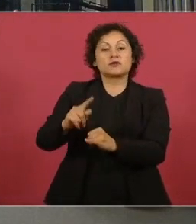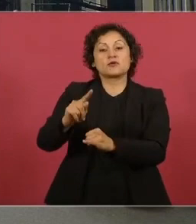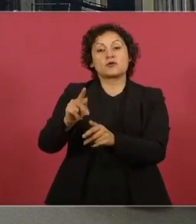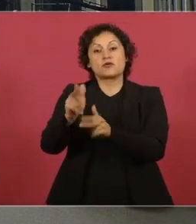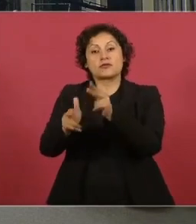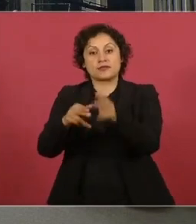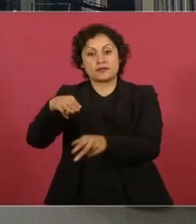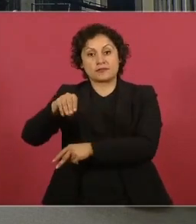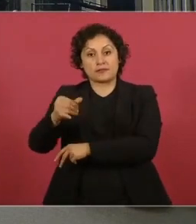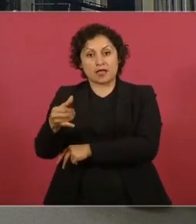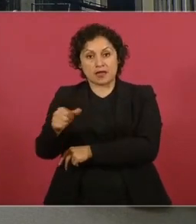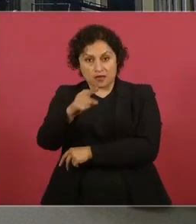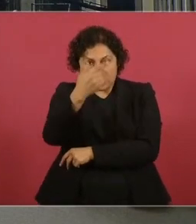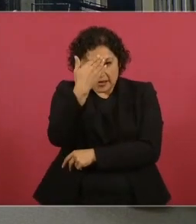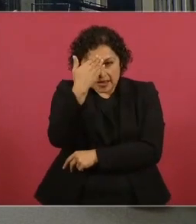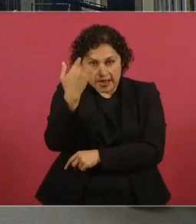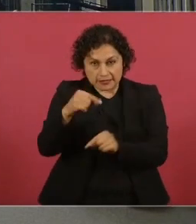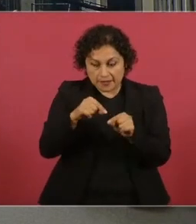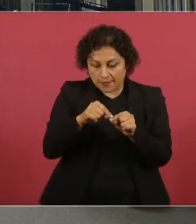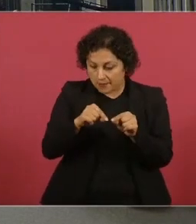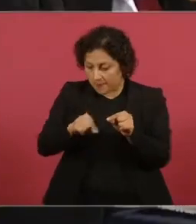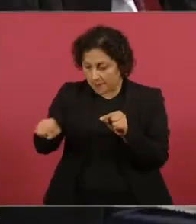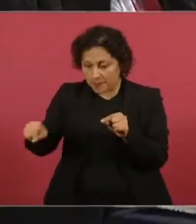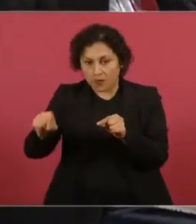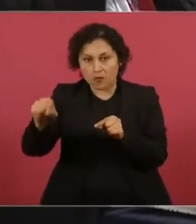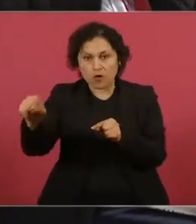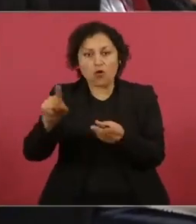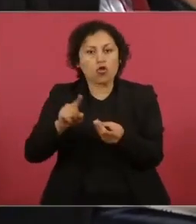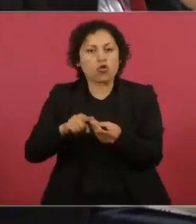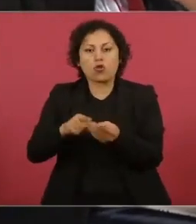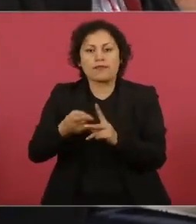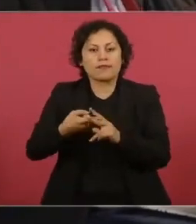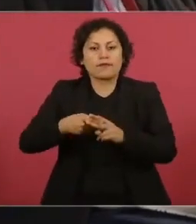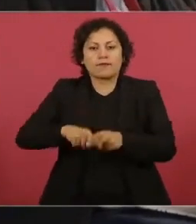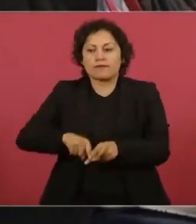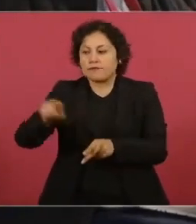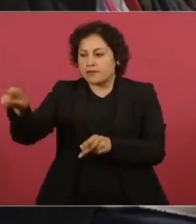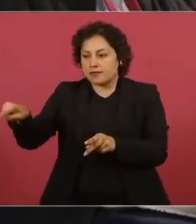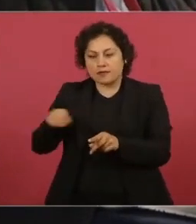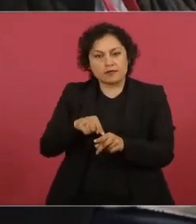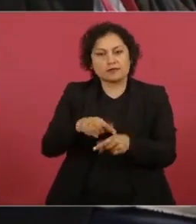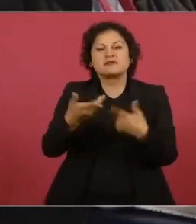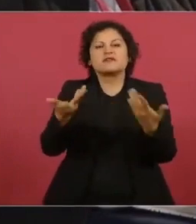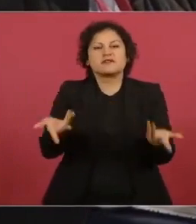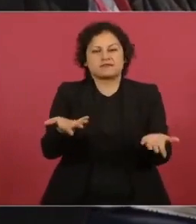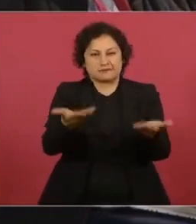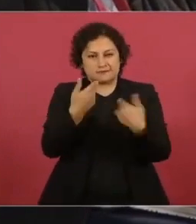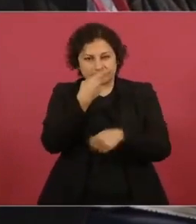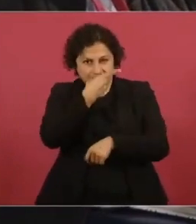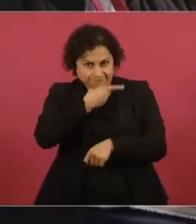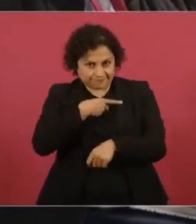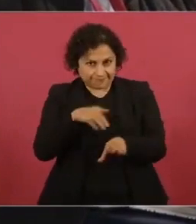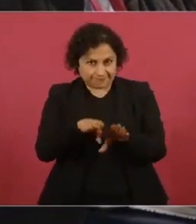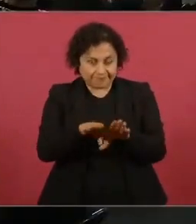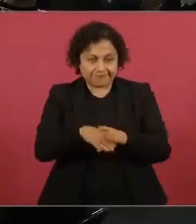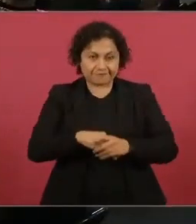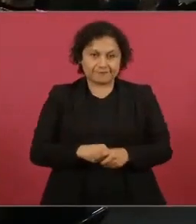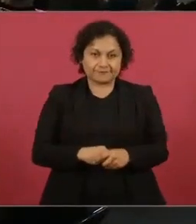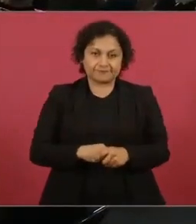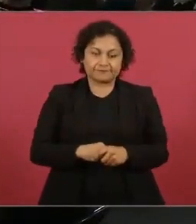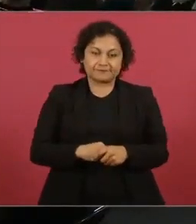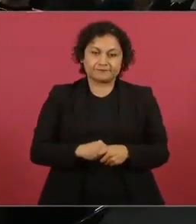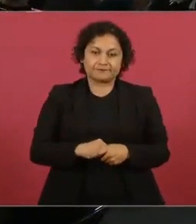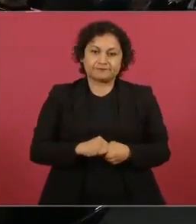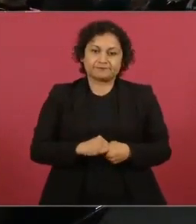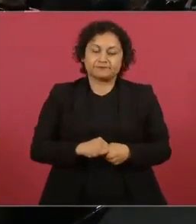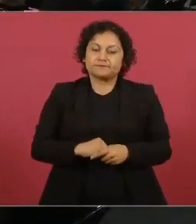iniciará de Palenque a Cancún o de Campeche a Cancún si nos podría dar ese adelanto gracias bueno este